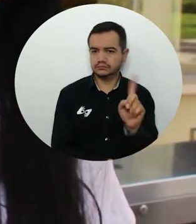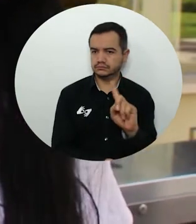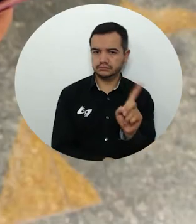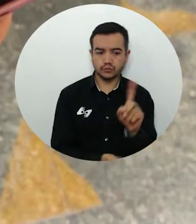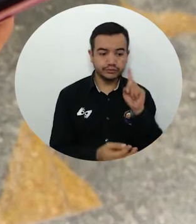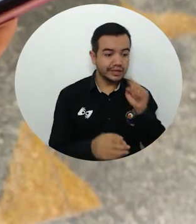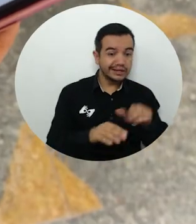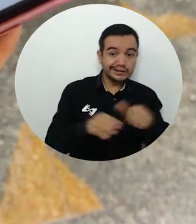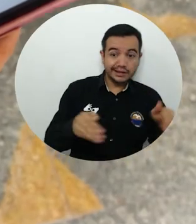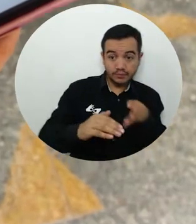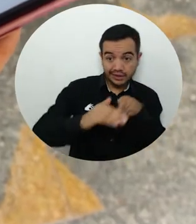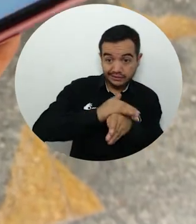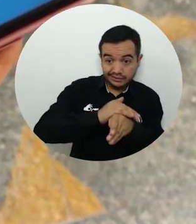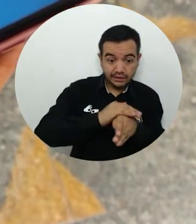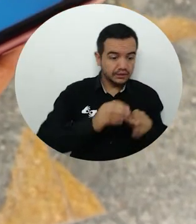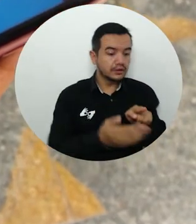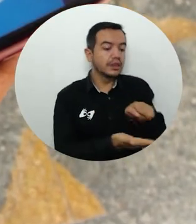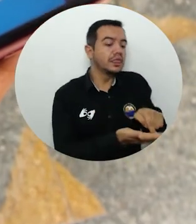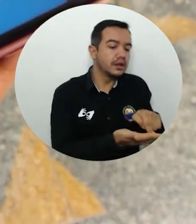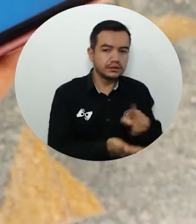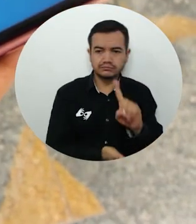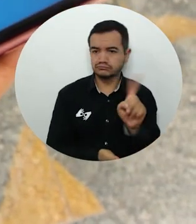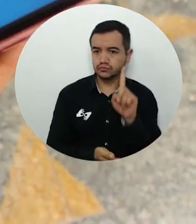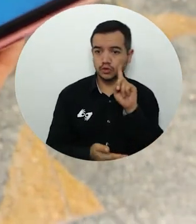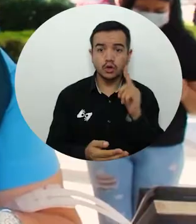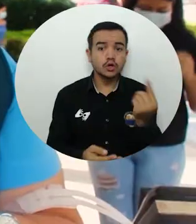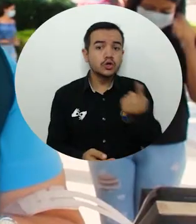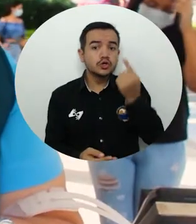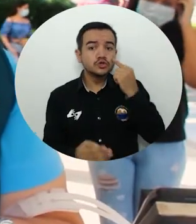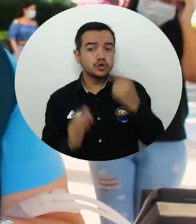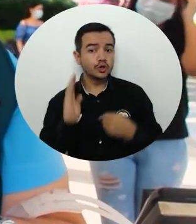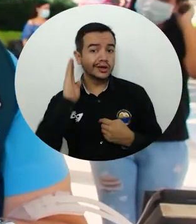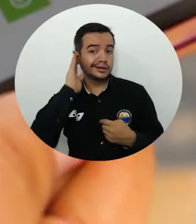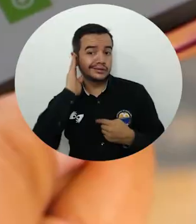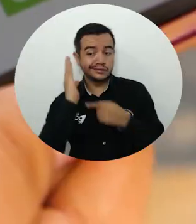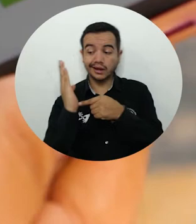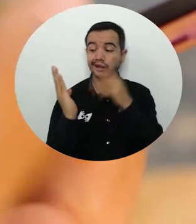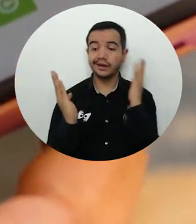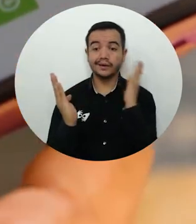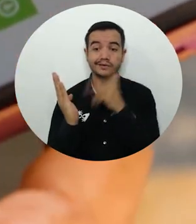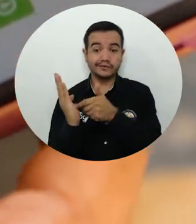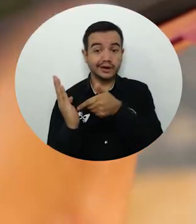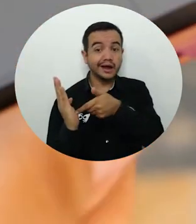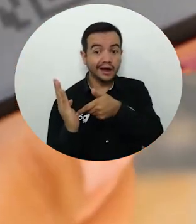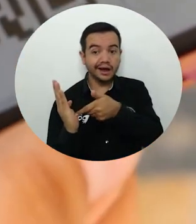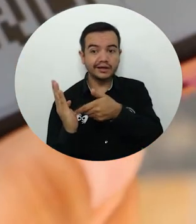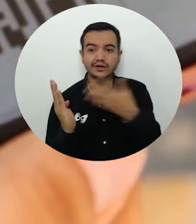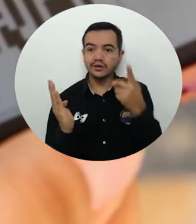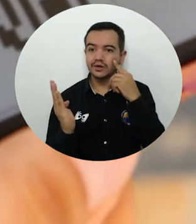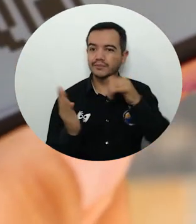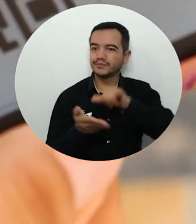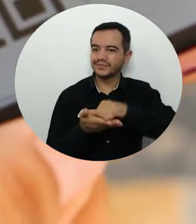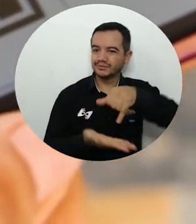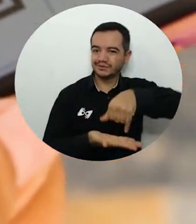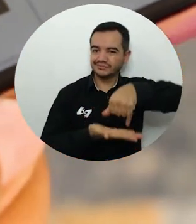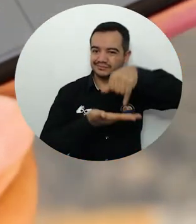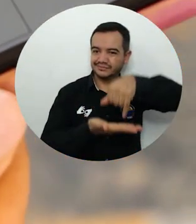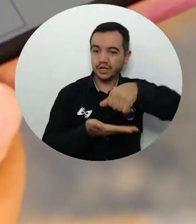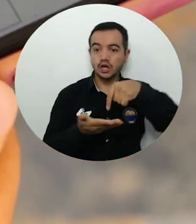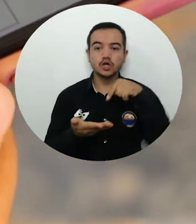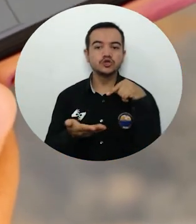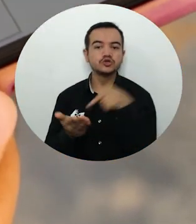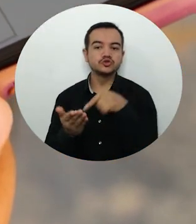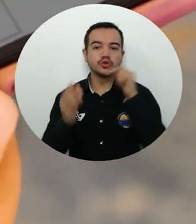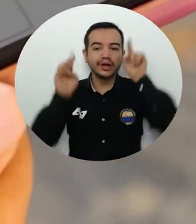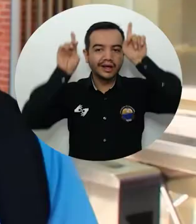huella ubicados en el acceso principal. Solo es necesario descargarla en el celular a través de la Play Store para